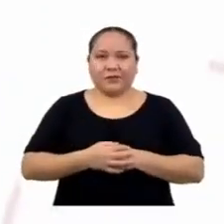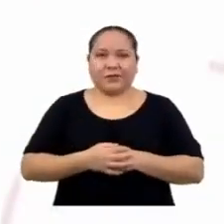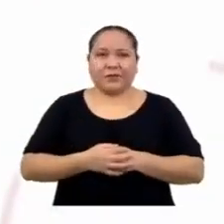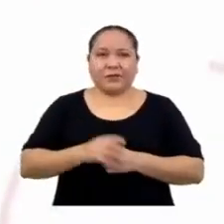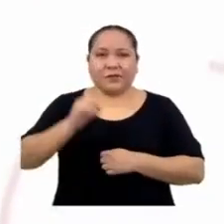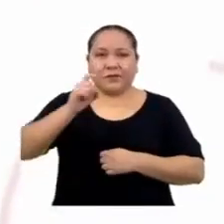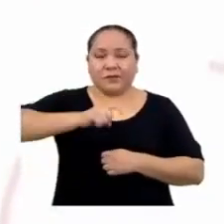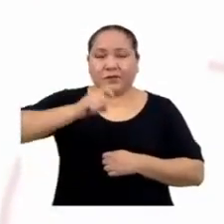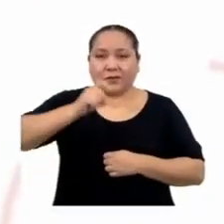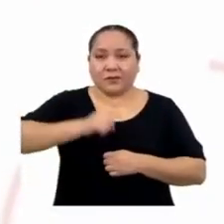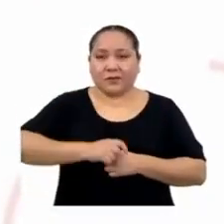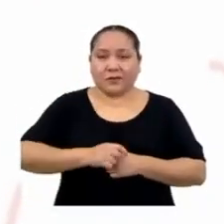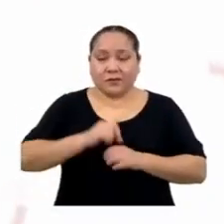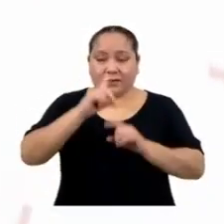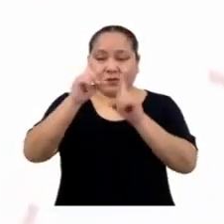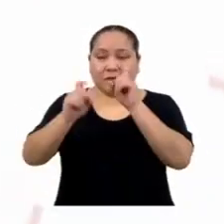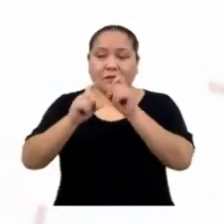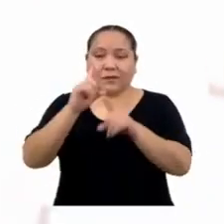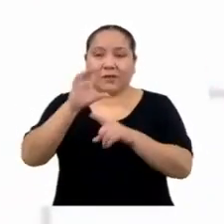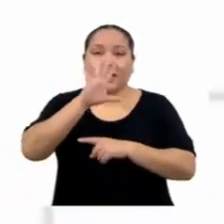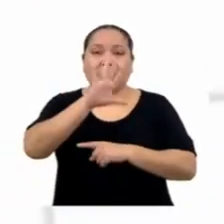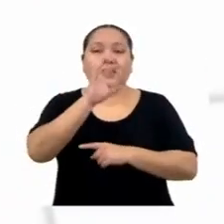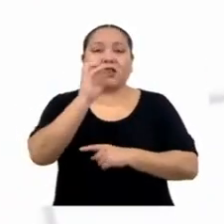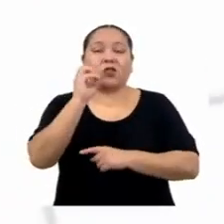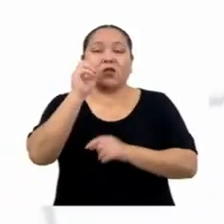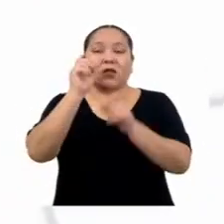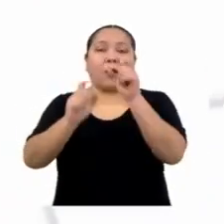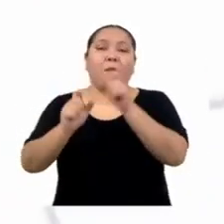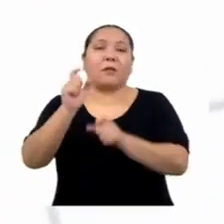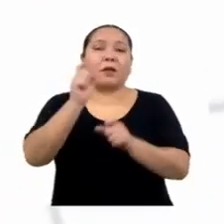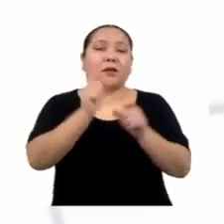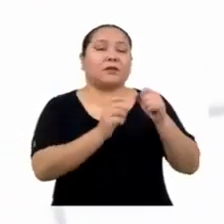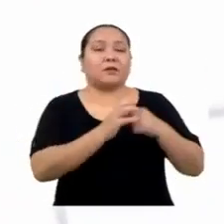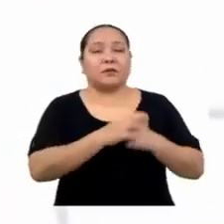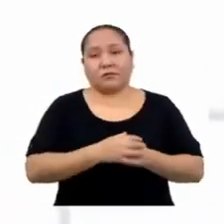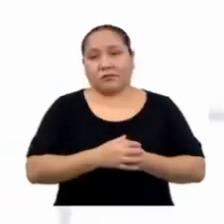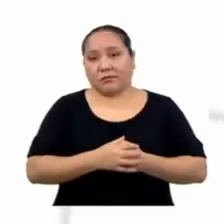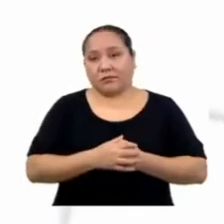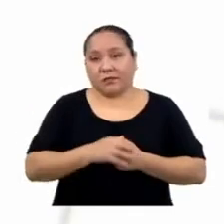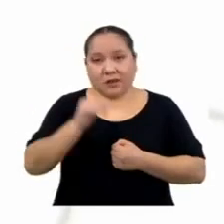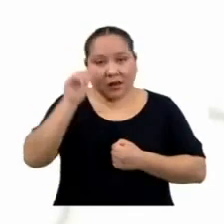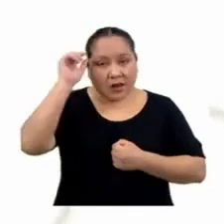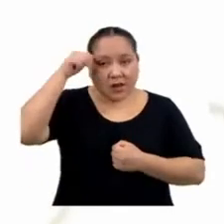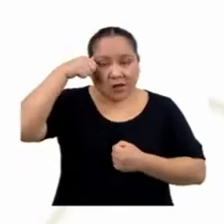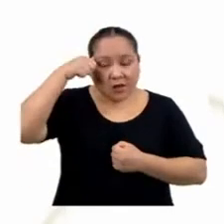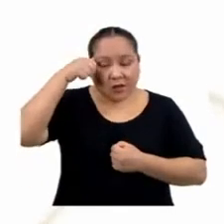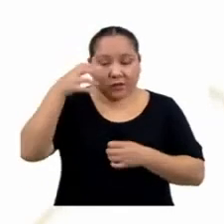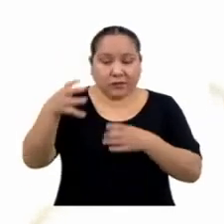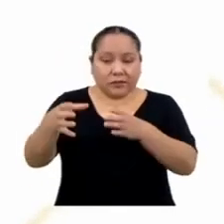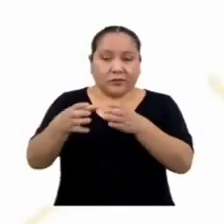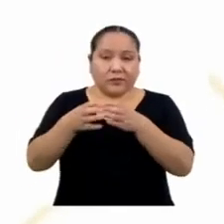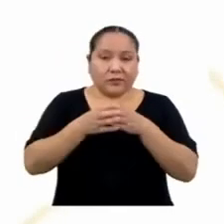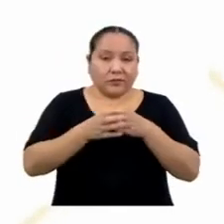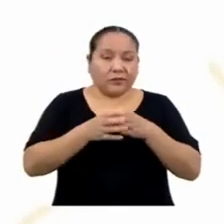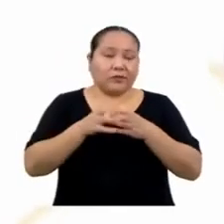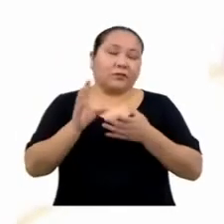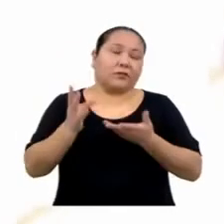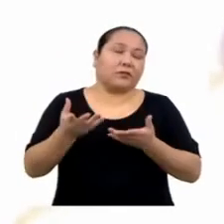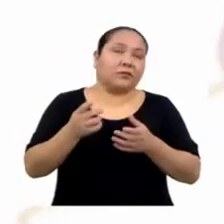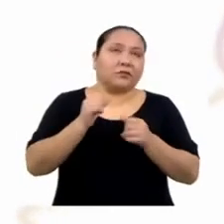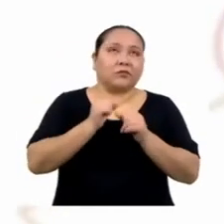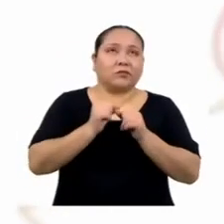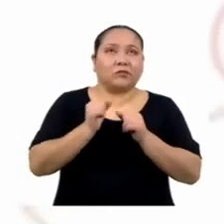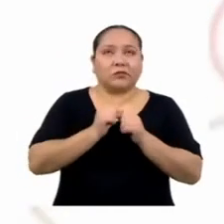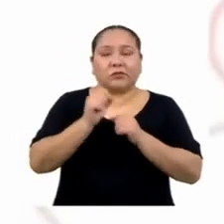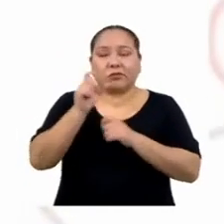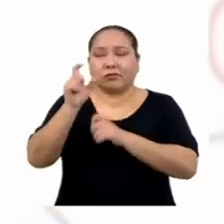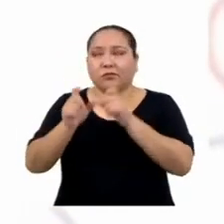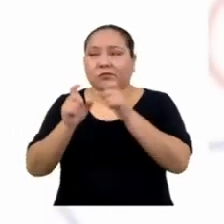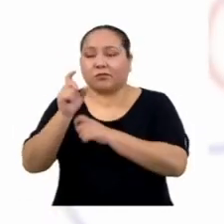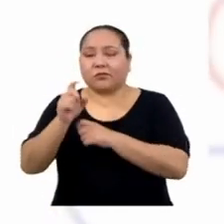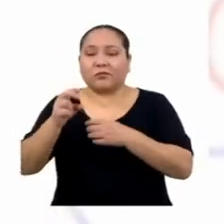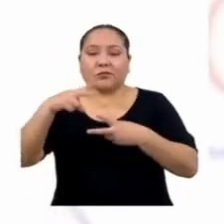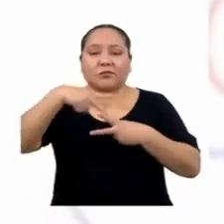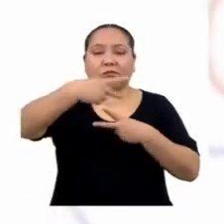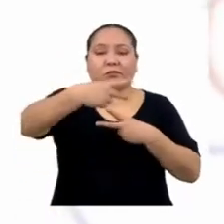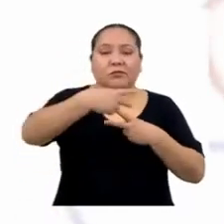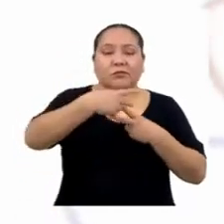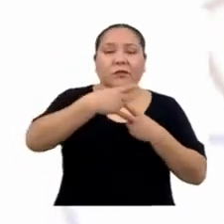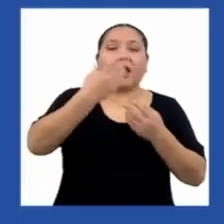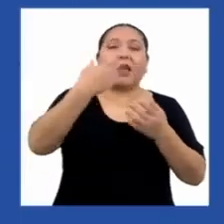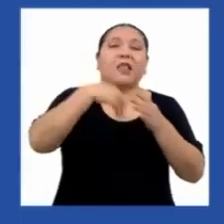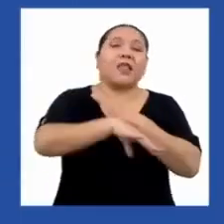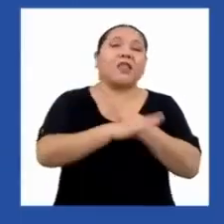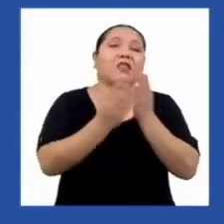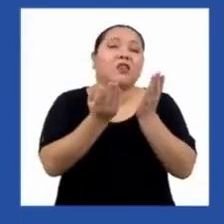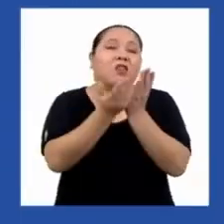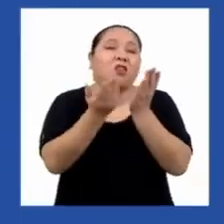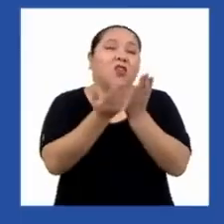Deberás de aplicar tu encuesta a 50 personas, teniendo en cuenta que la muestra puede estar formada por los miembros de la comunidad educativa